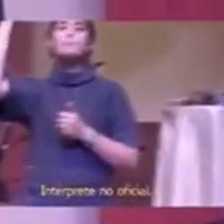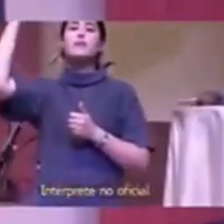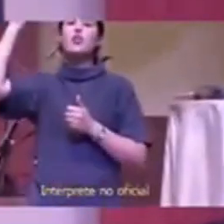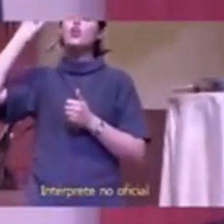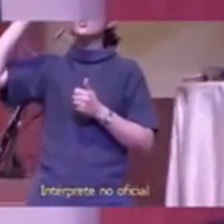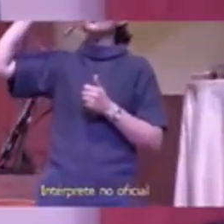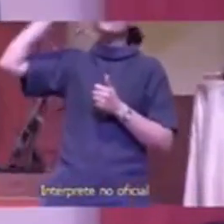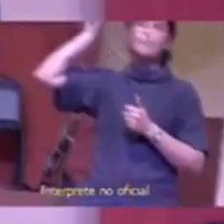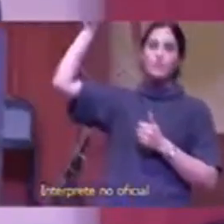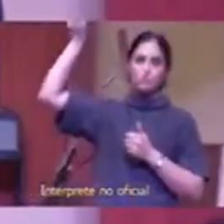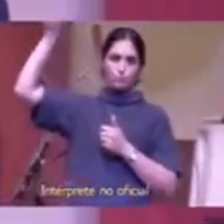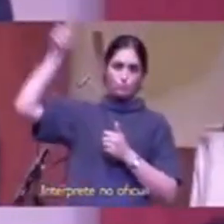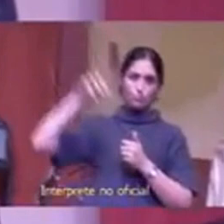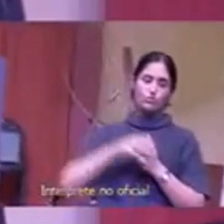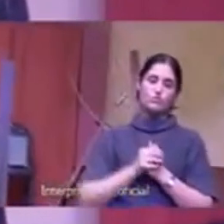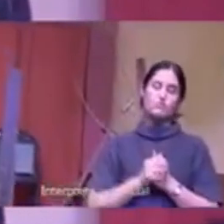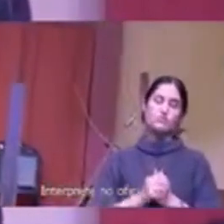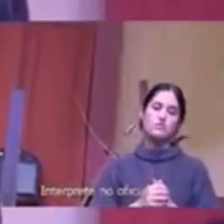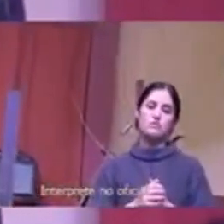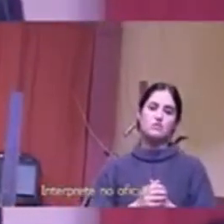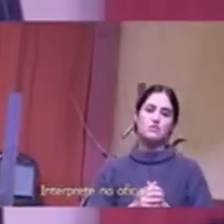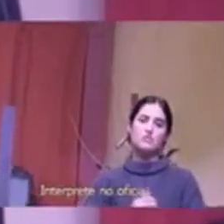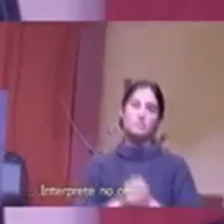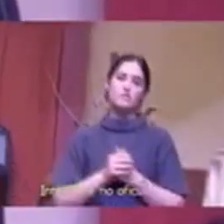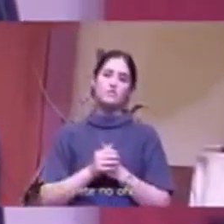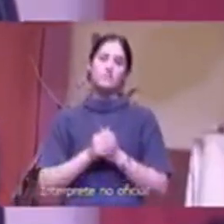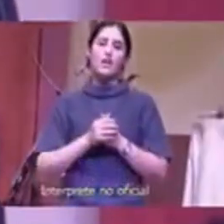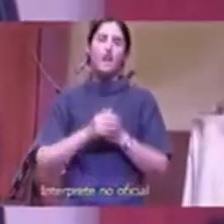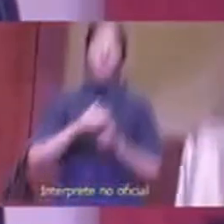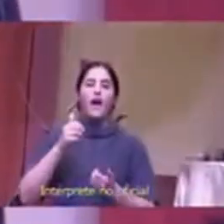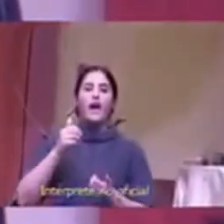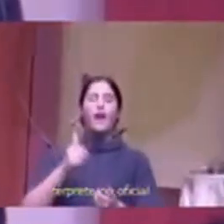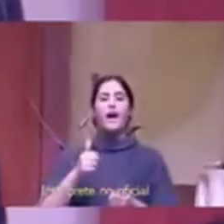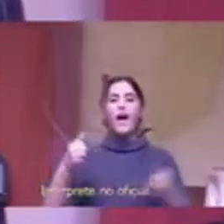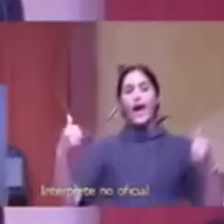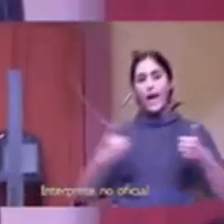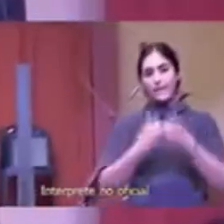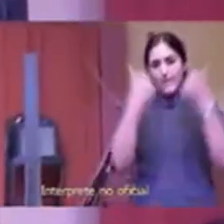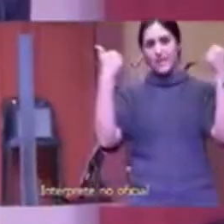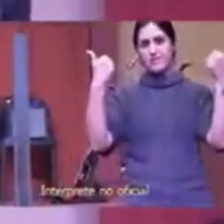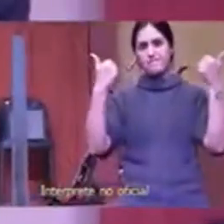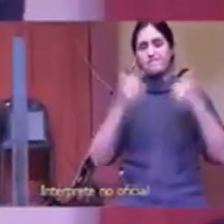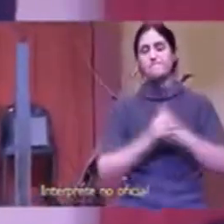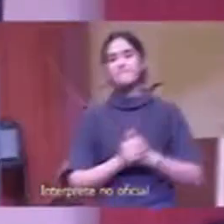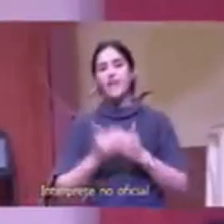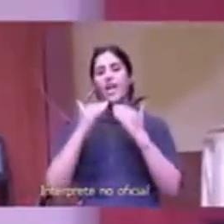grande y poderoso amén gracias por recibirme